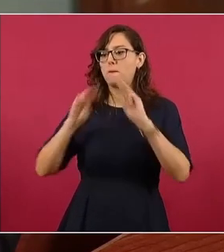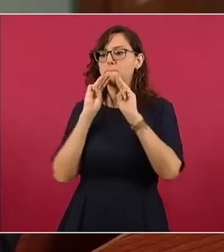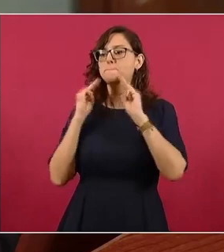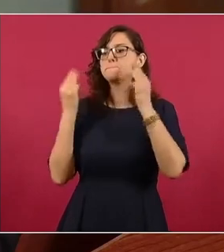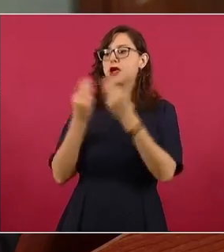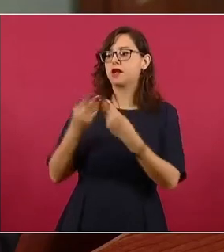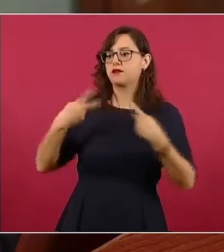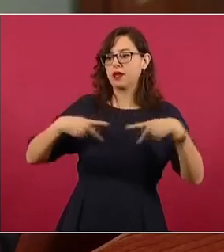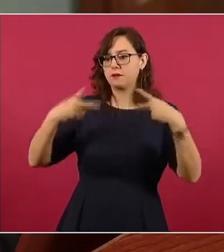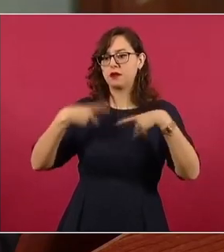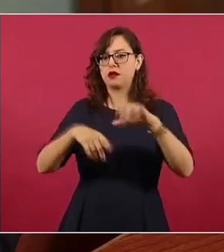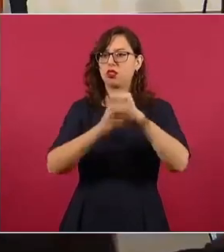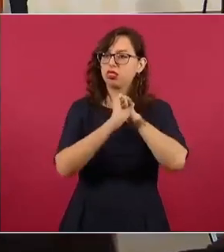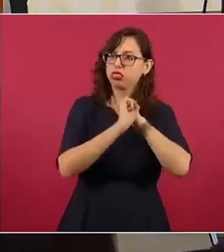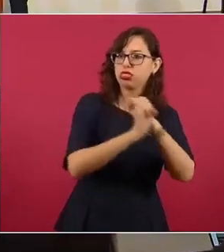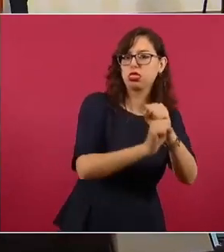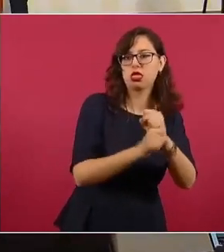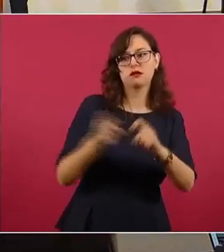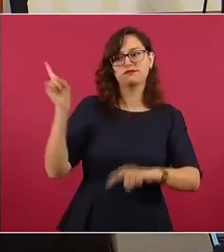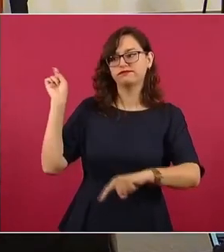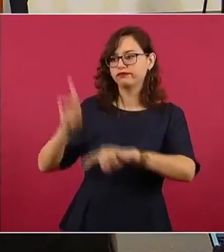contrabando de personas.